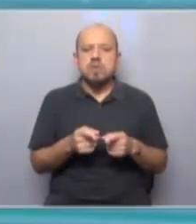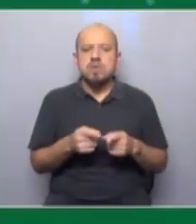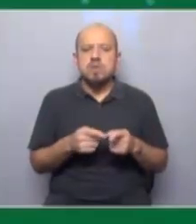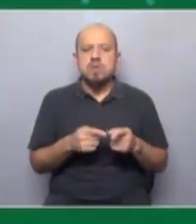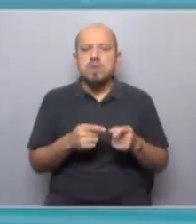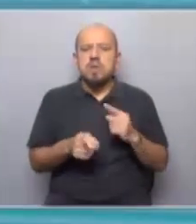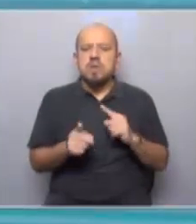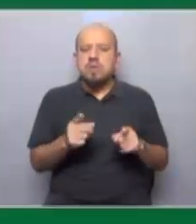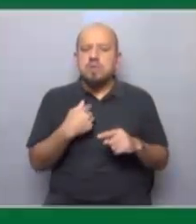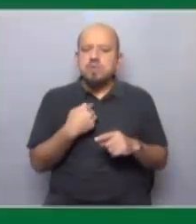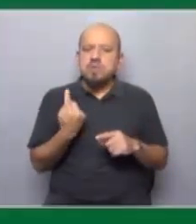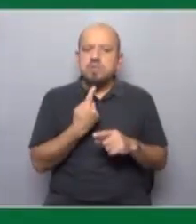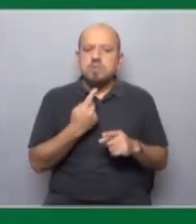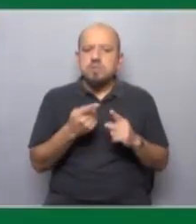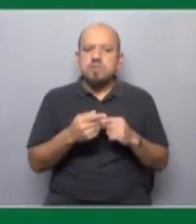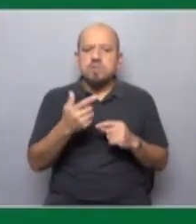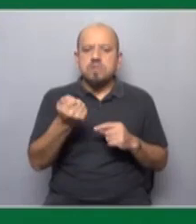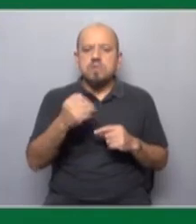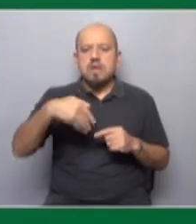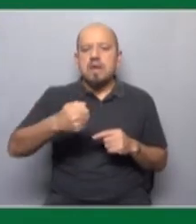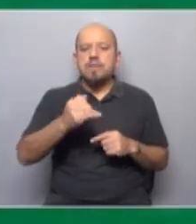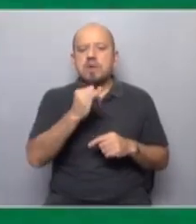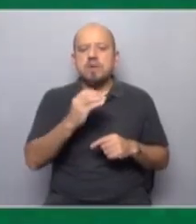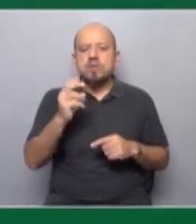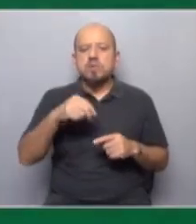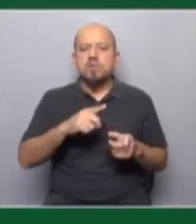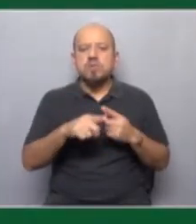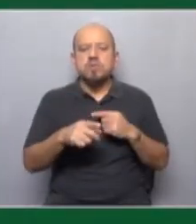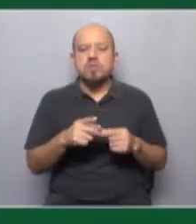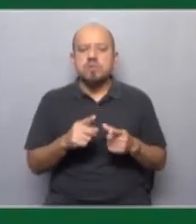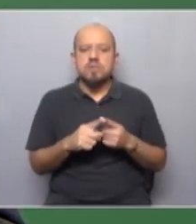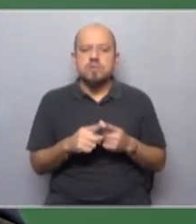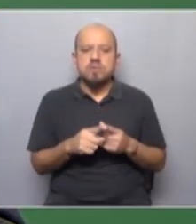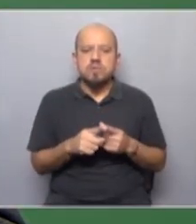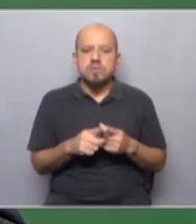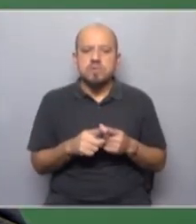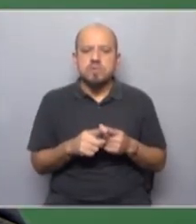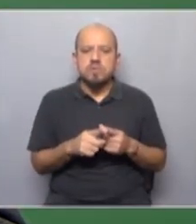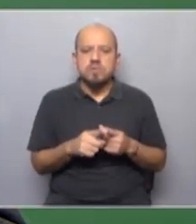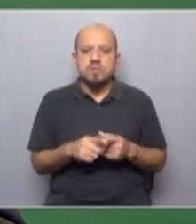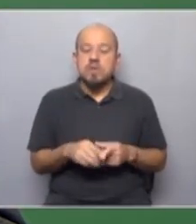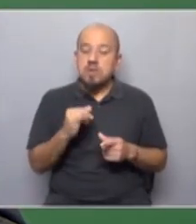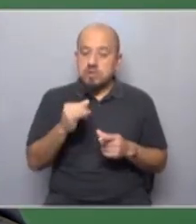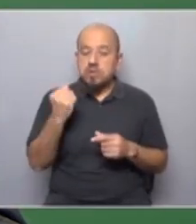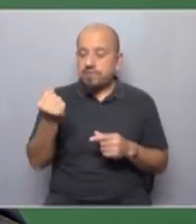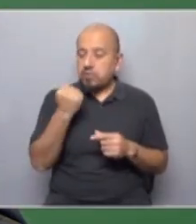yo estoy solo contra Amazon o yo estoy solo contra esos gigantes ¿no? aparte sí, sí es clave lo que estás preguntando porque además detrás de eso hay una